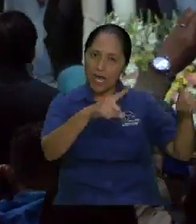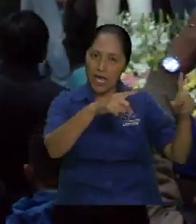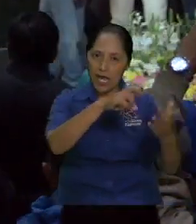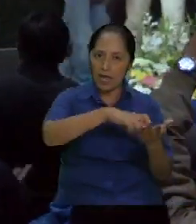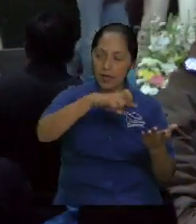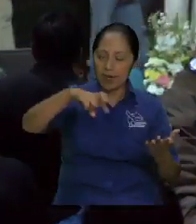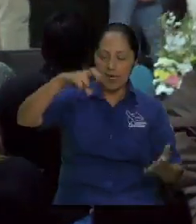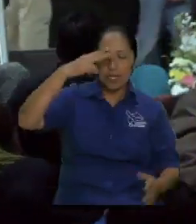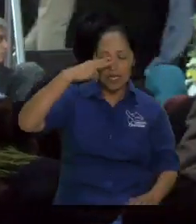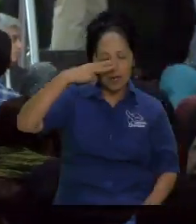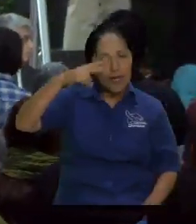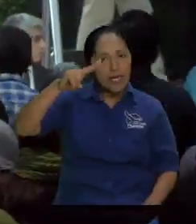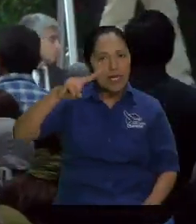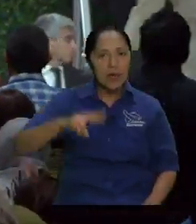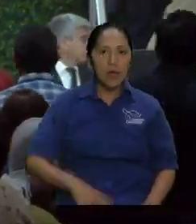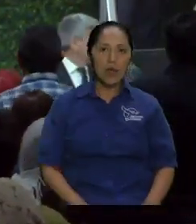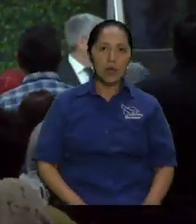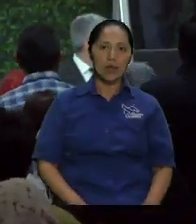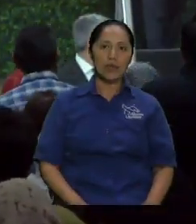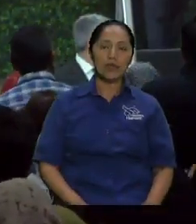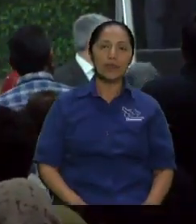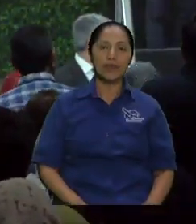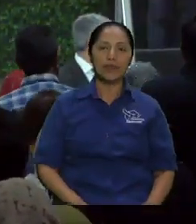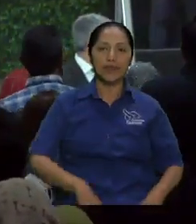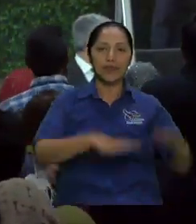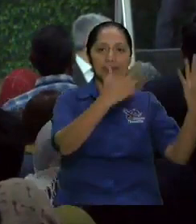denle otro aplauso al rey bendito